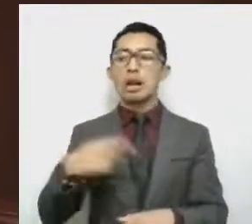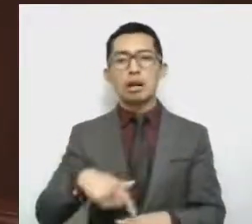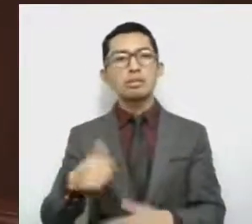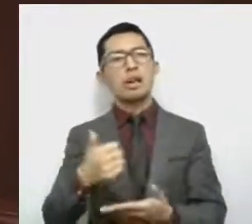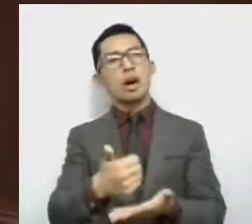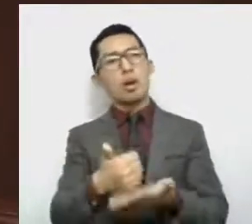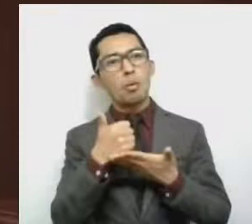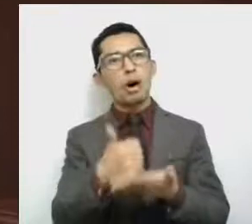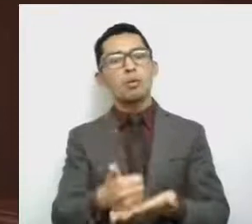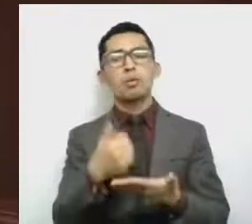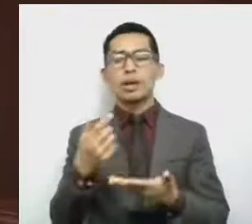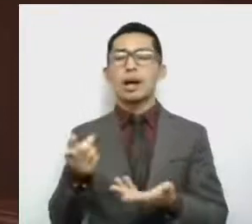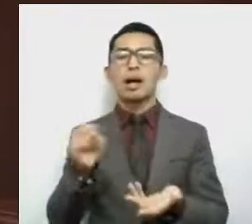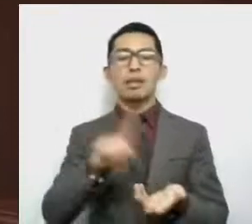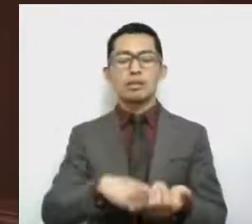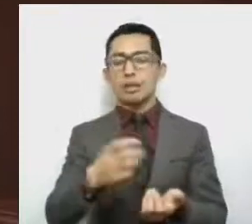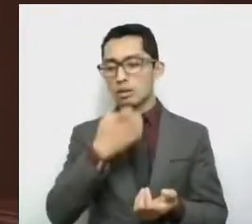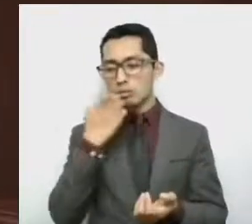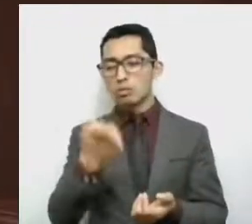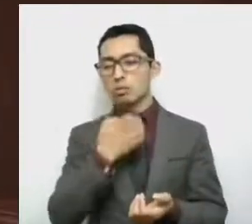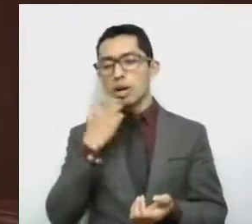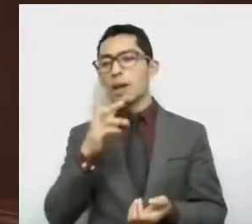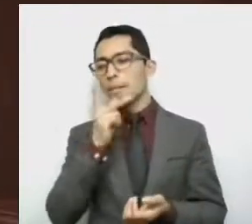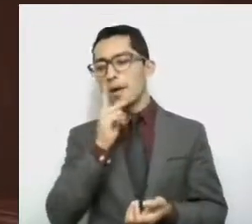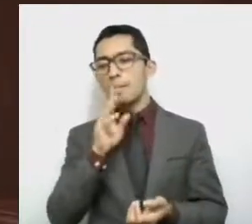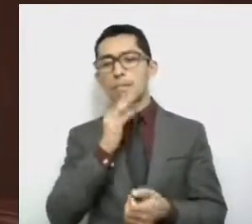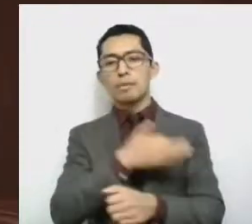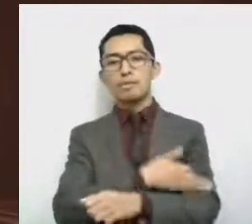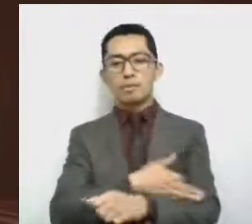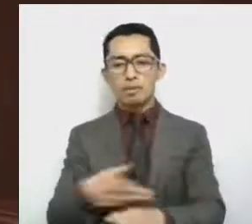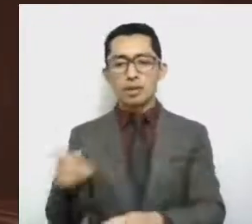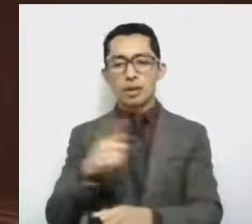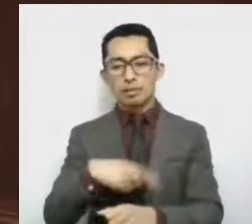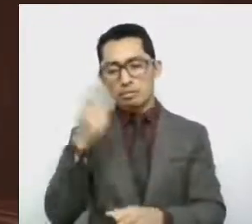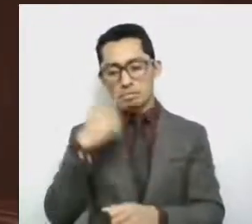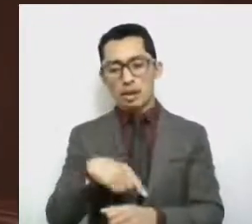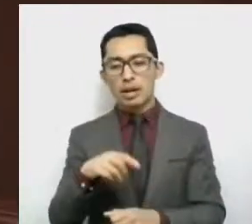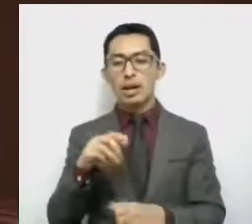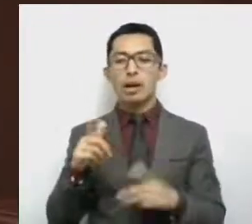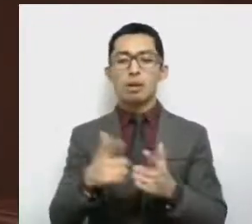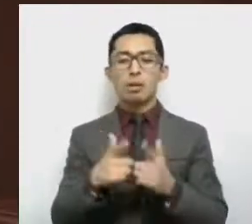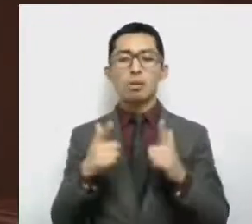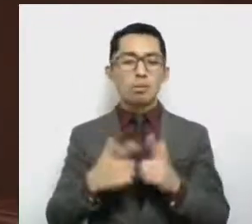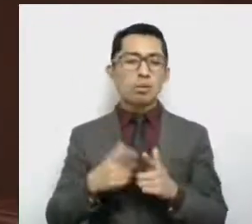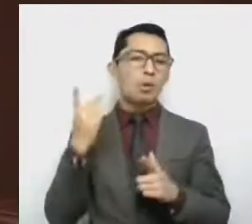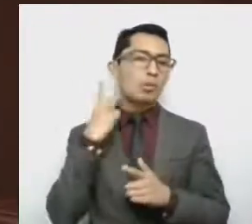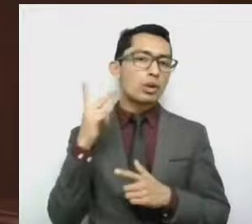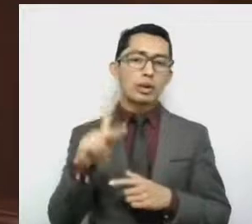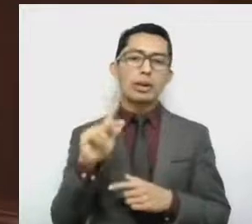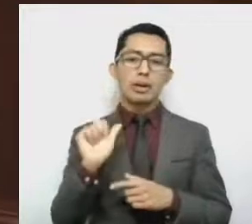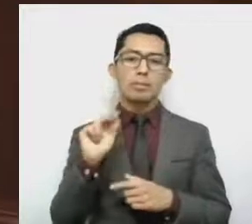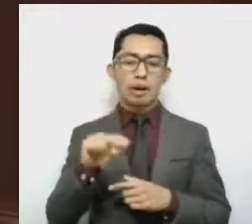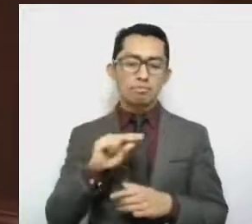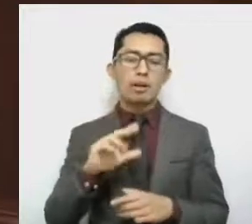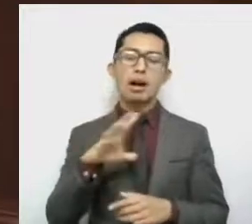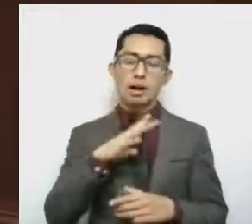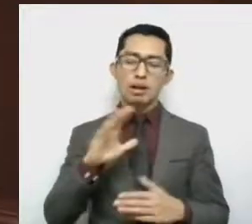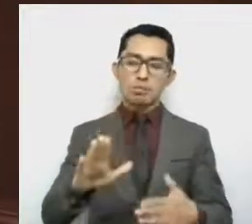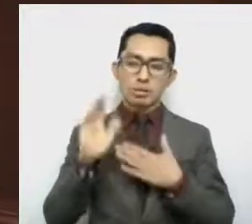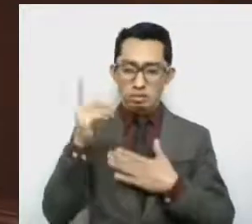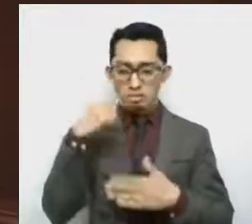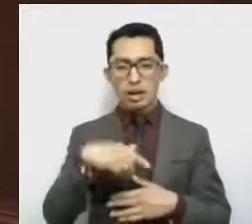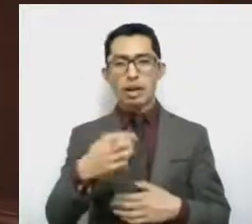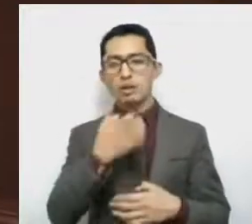centros educativos y padres de familia. En Acción Nacional, refrendamos nuestro compromiso con la educación,